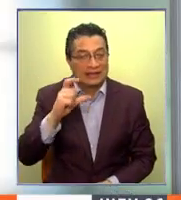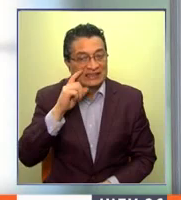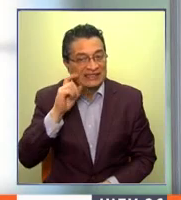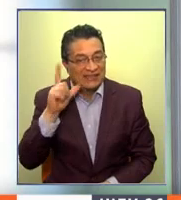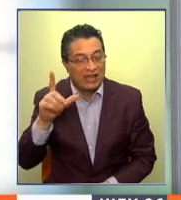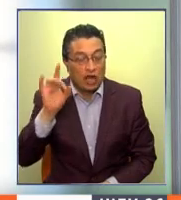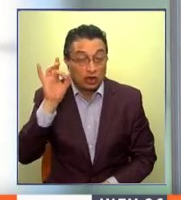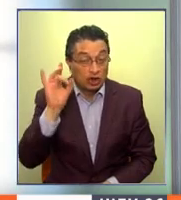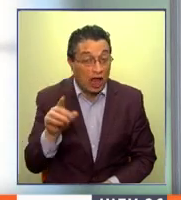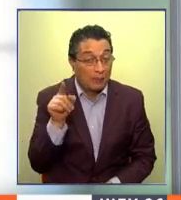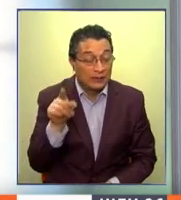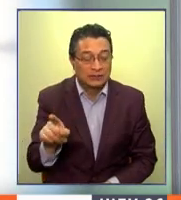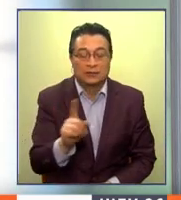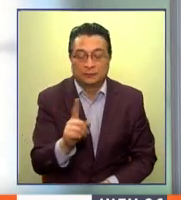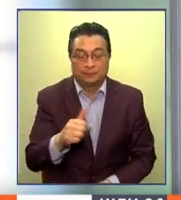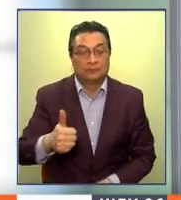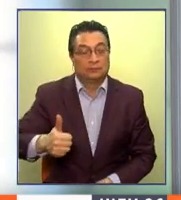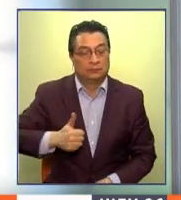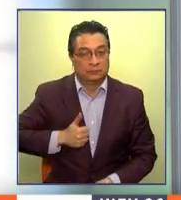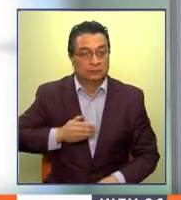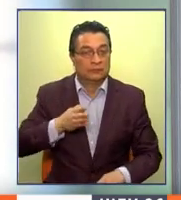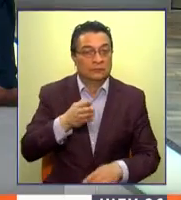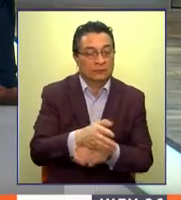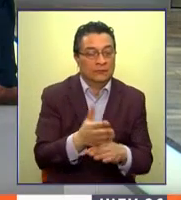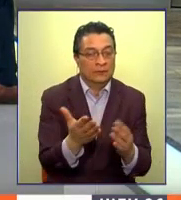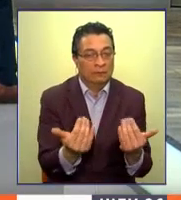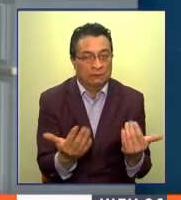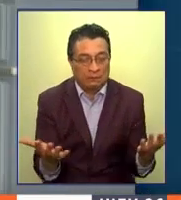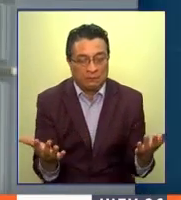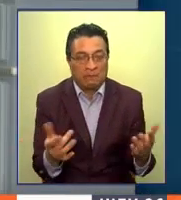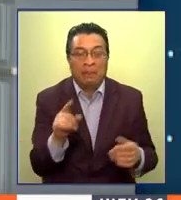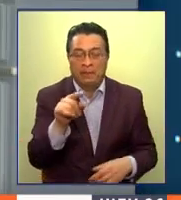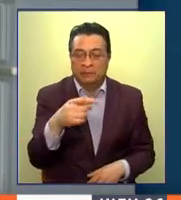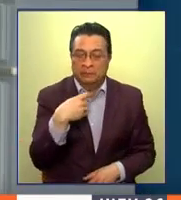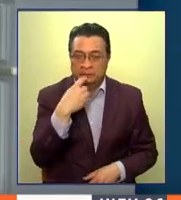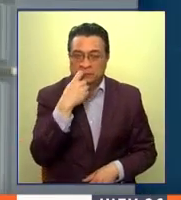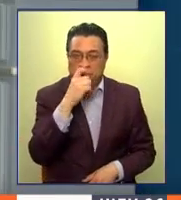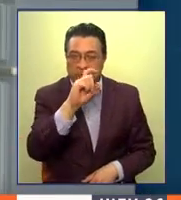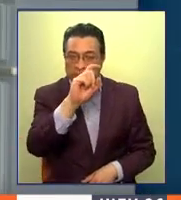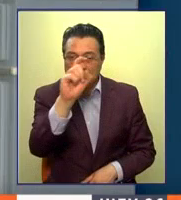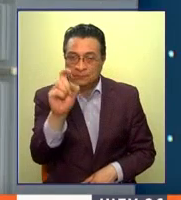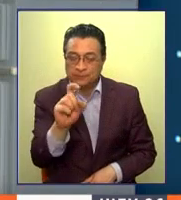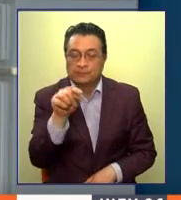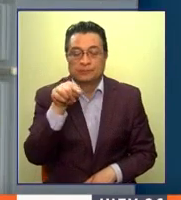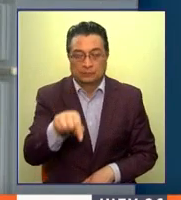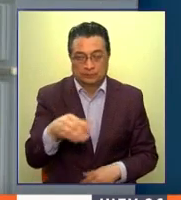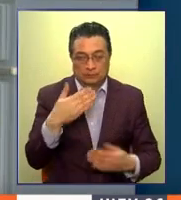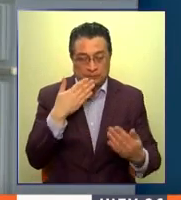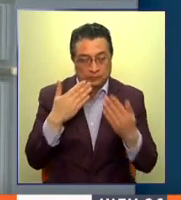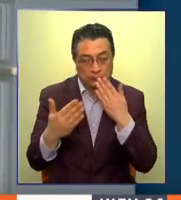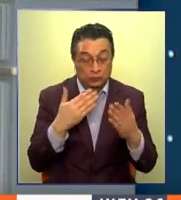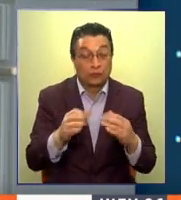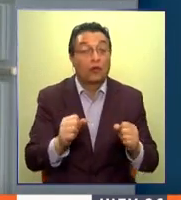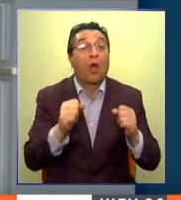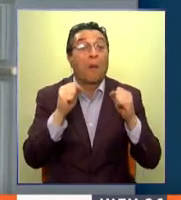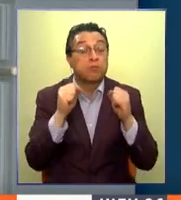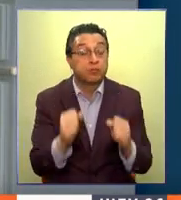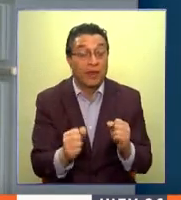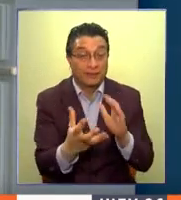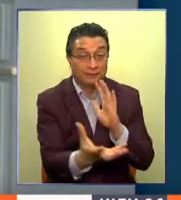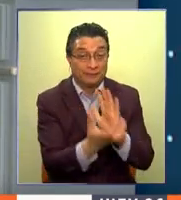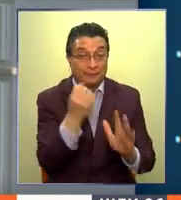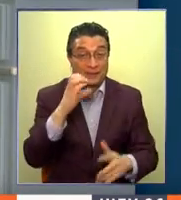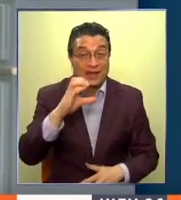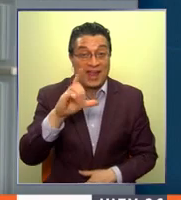necesita hacer de manera presencial este trámite. Tengo una pregunta. Pregunta. Hoy día se discutía, ¿se puede sacar la clave